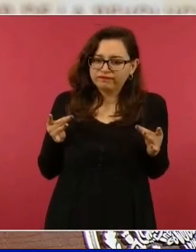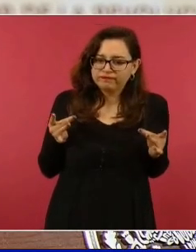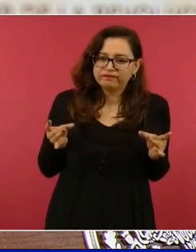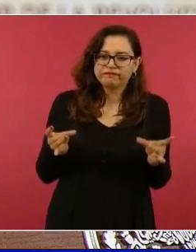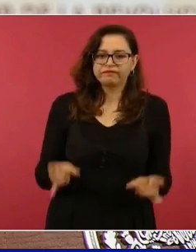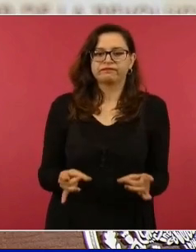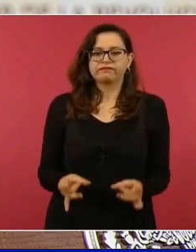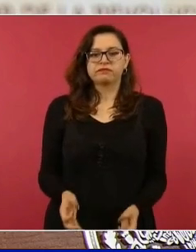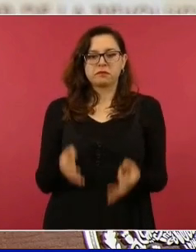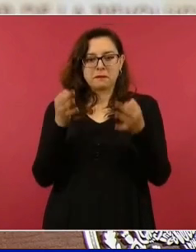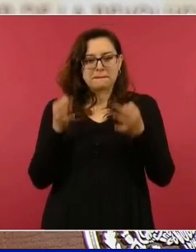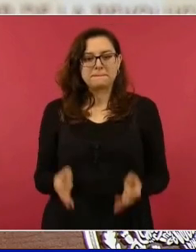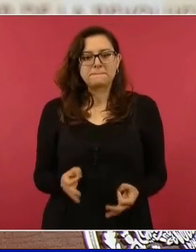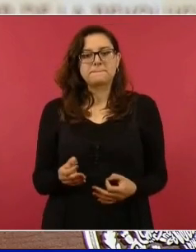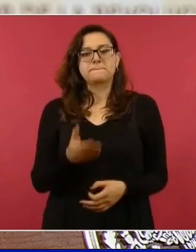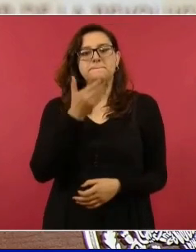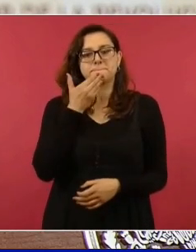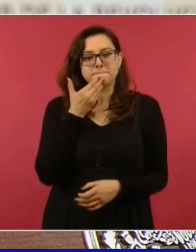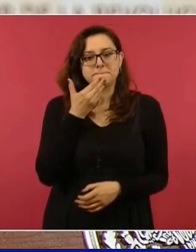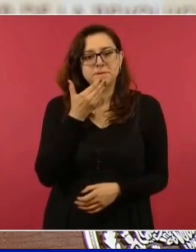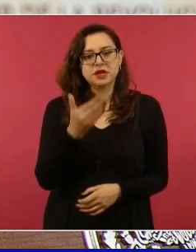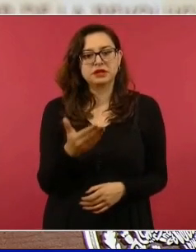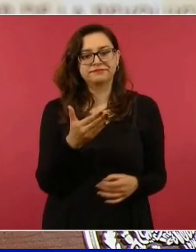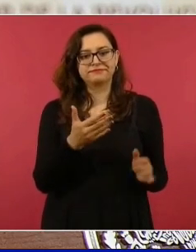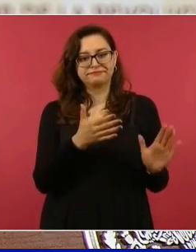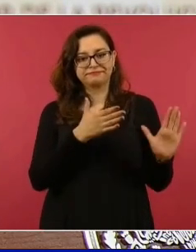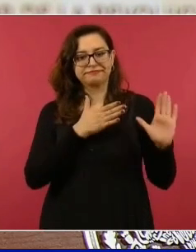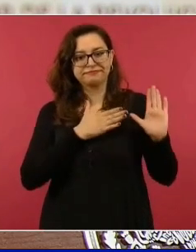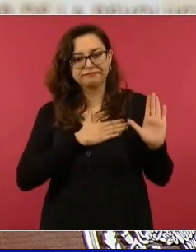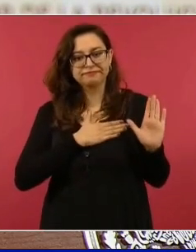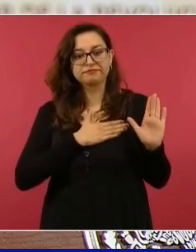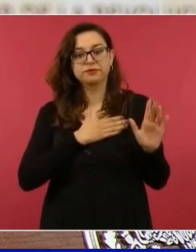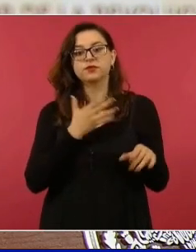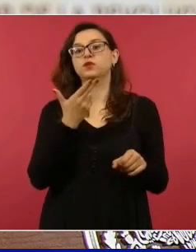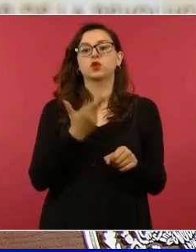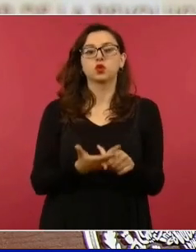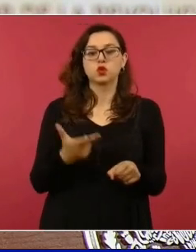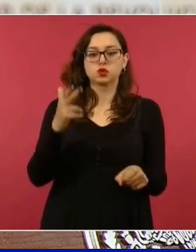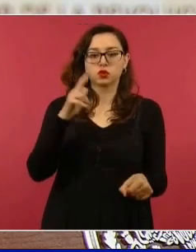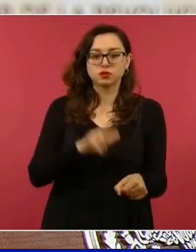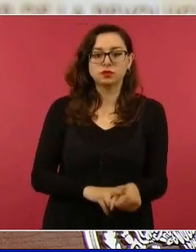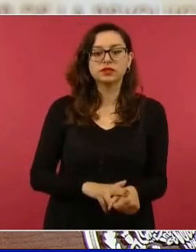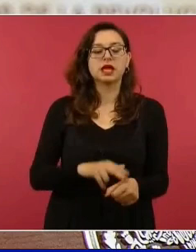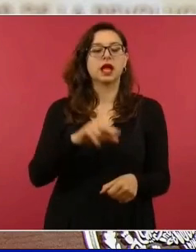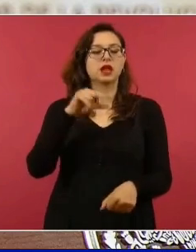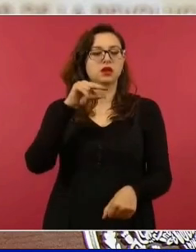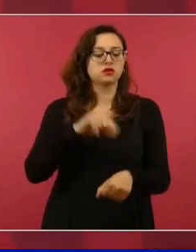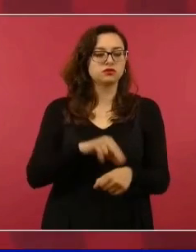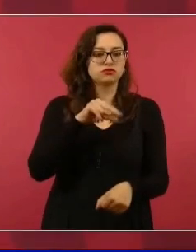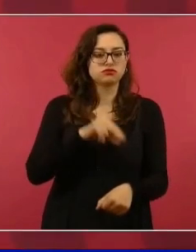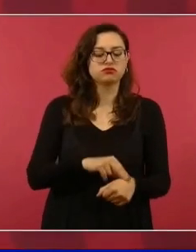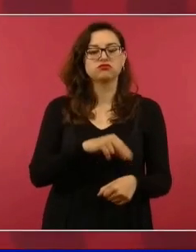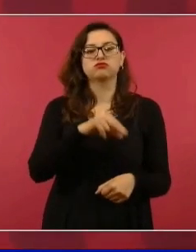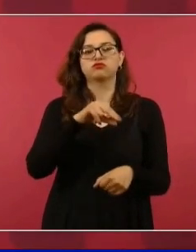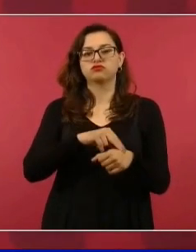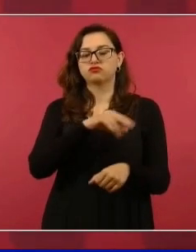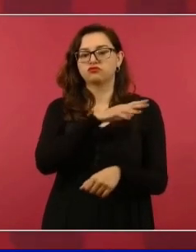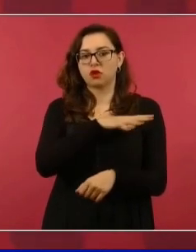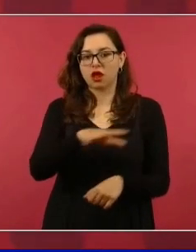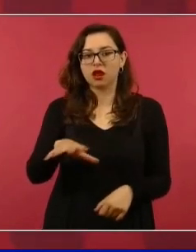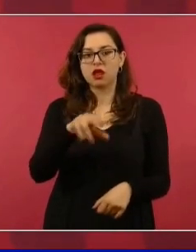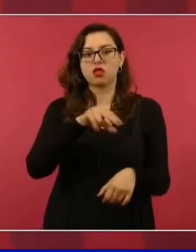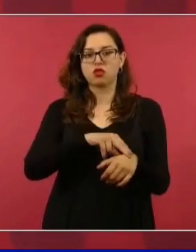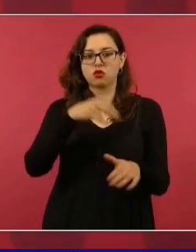buenos hospitales, con médicos generales, con médicos especialistas, con